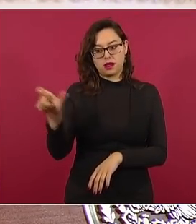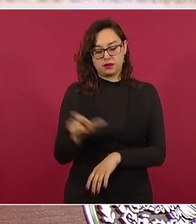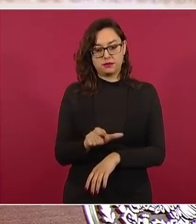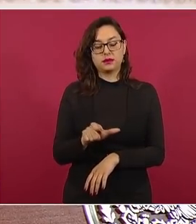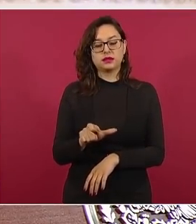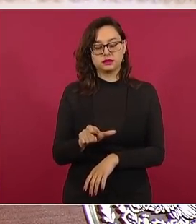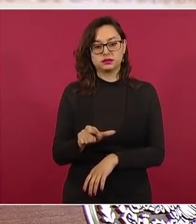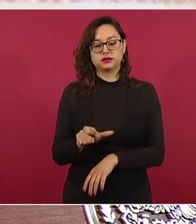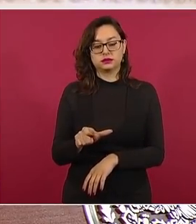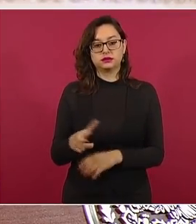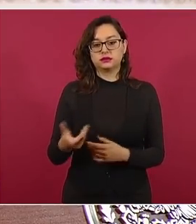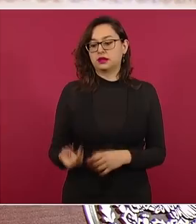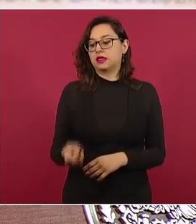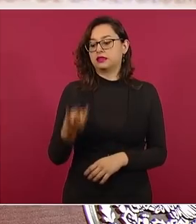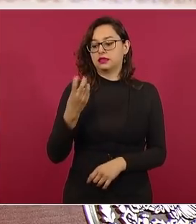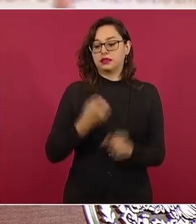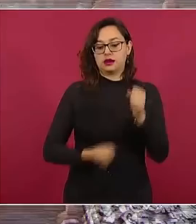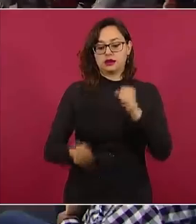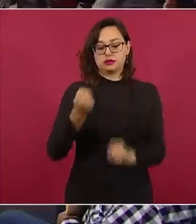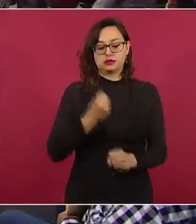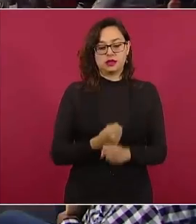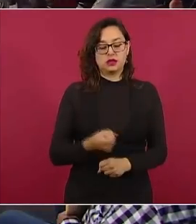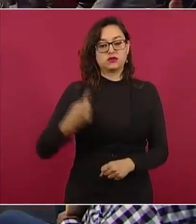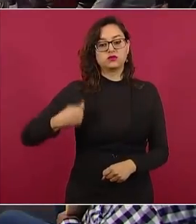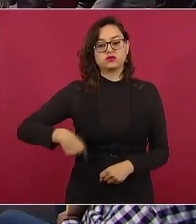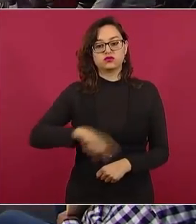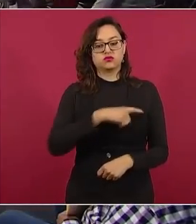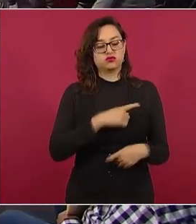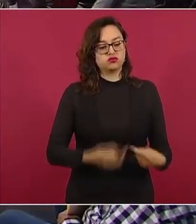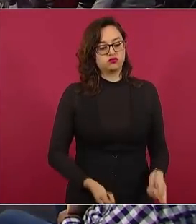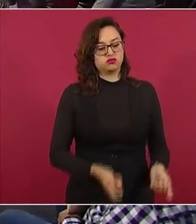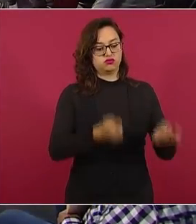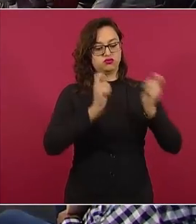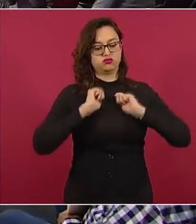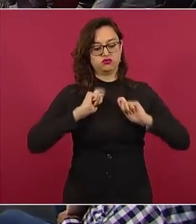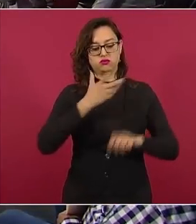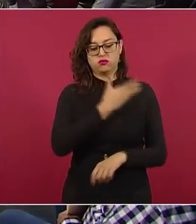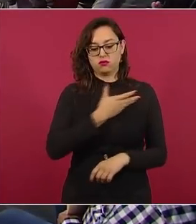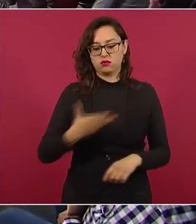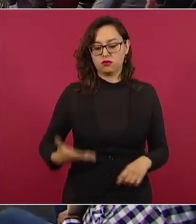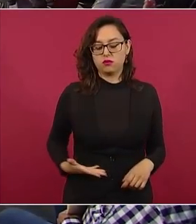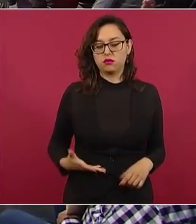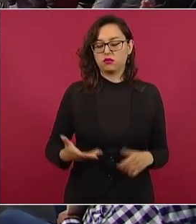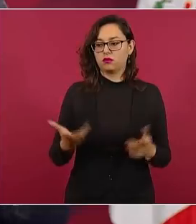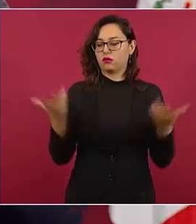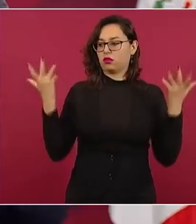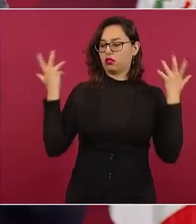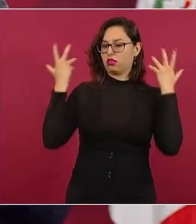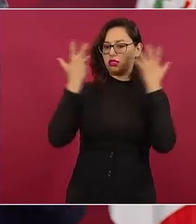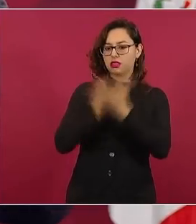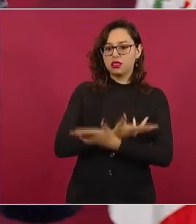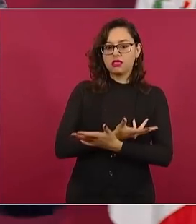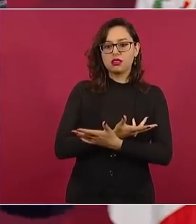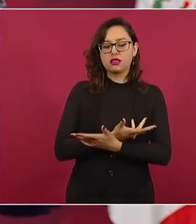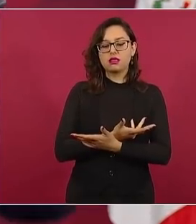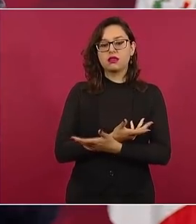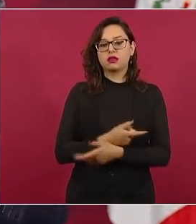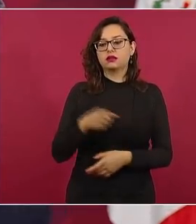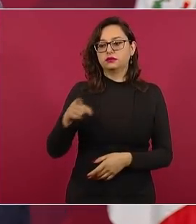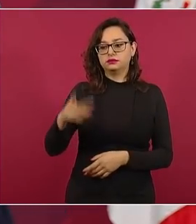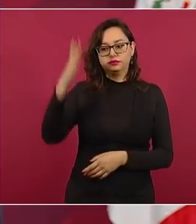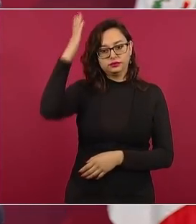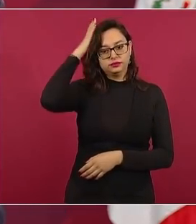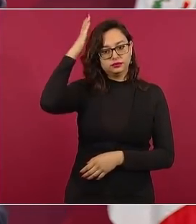Cuando llegamos, querían que se mantuviera el mismo sistema de privilegios a los